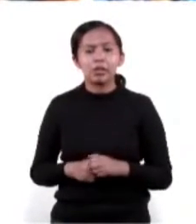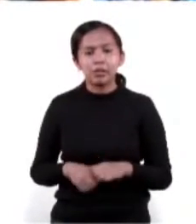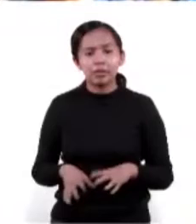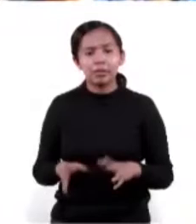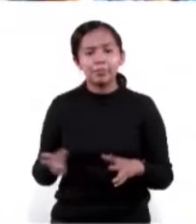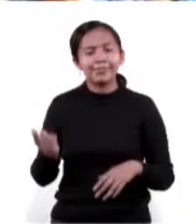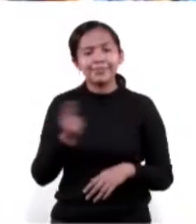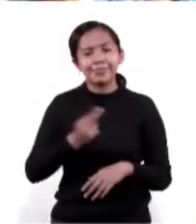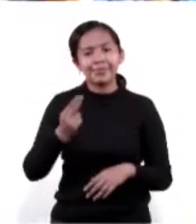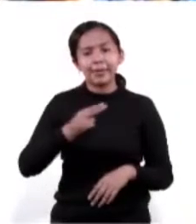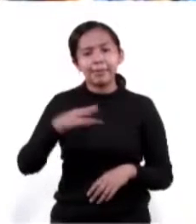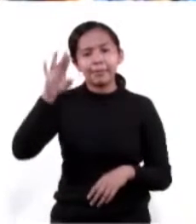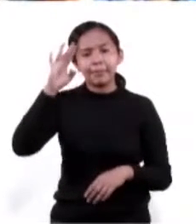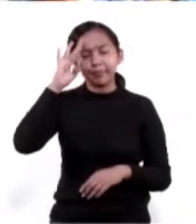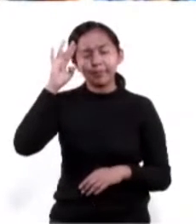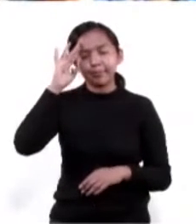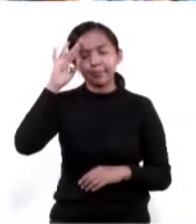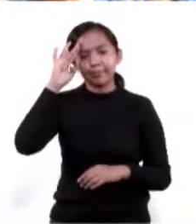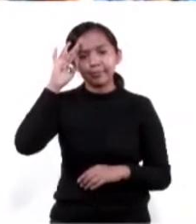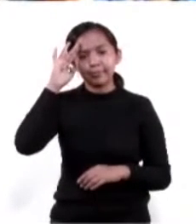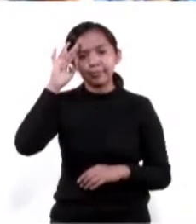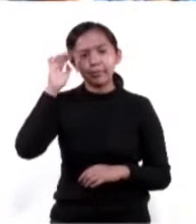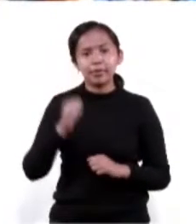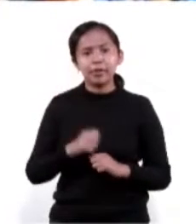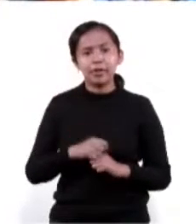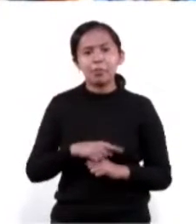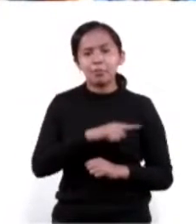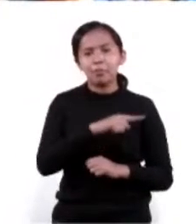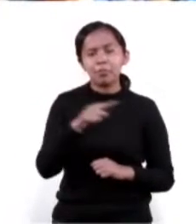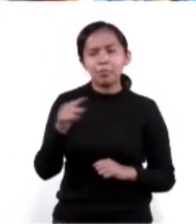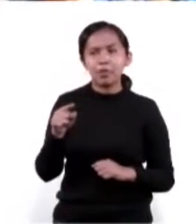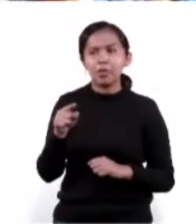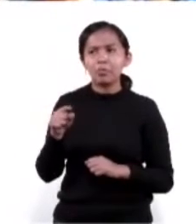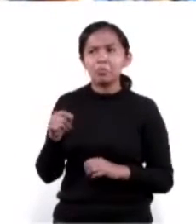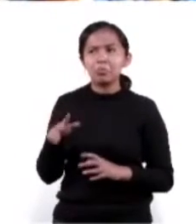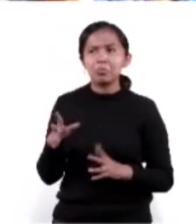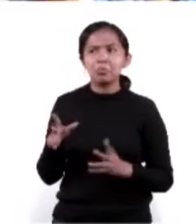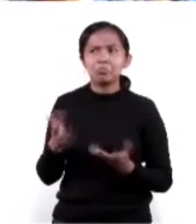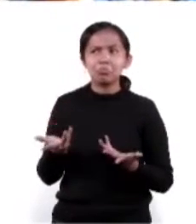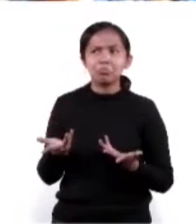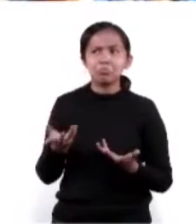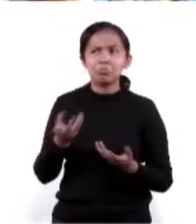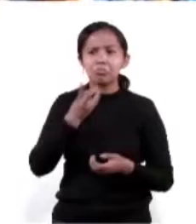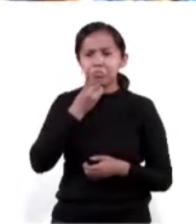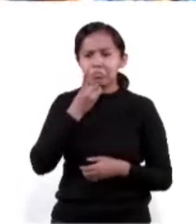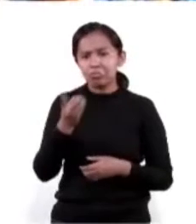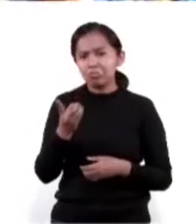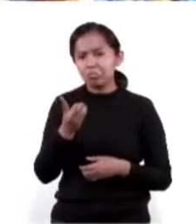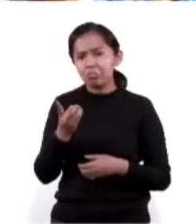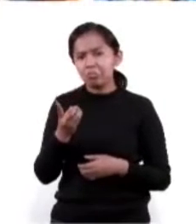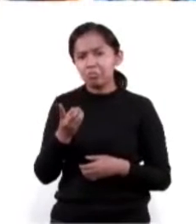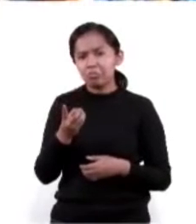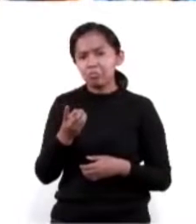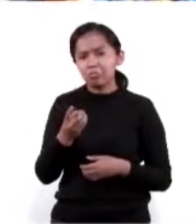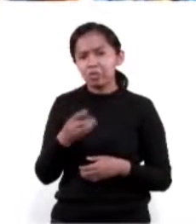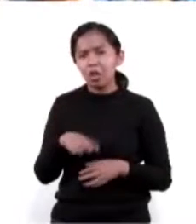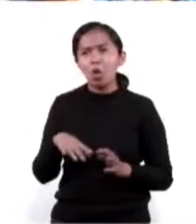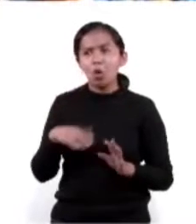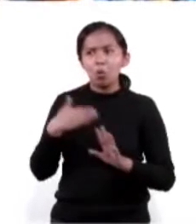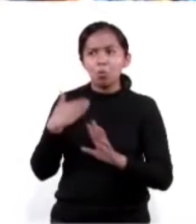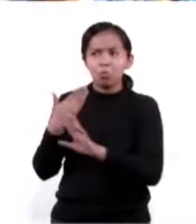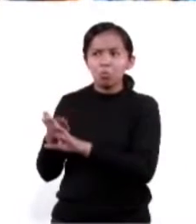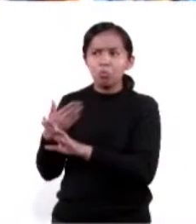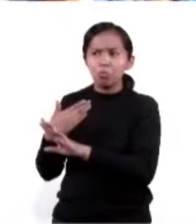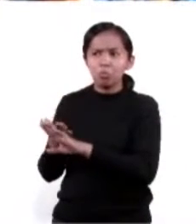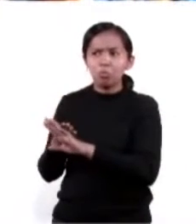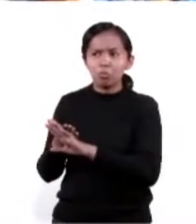las declaraciones respecto a quienes son los adversarios